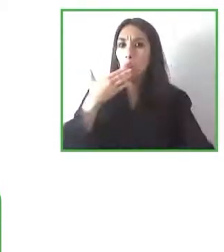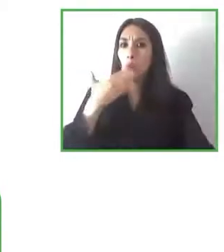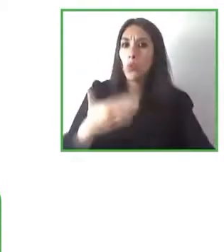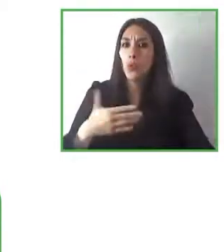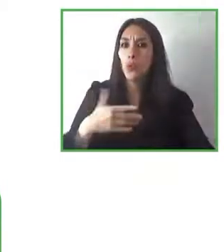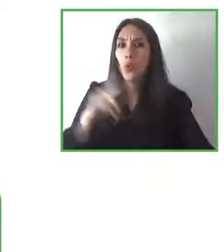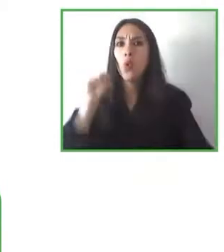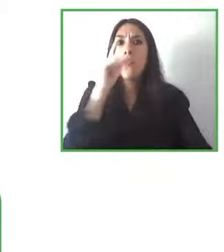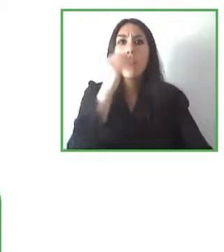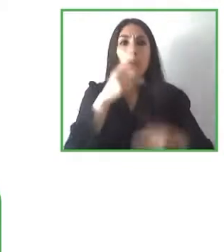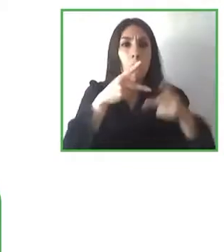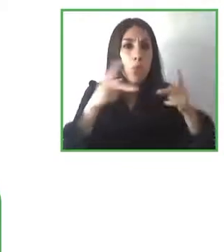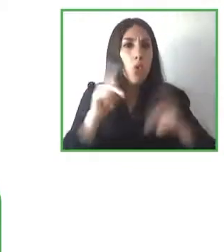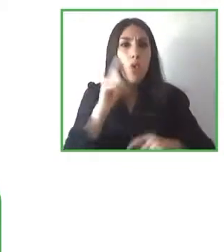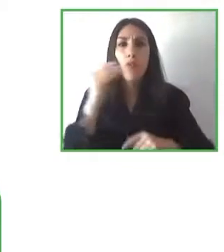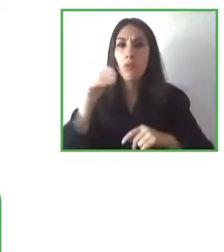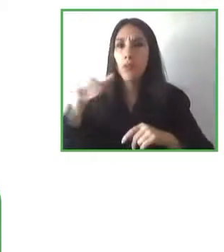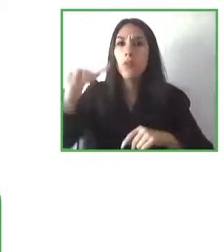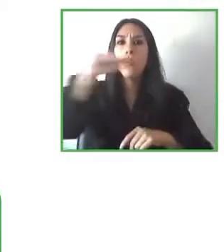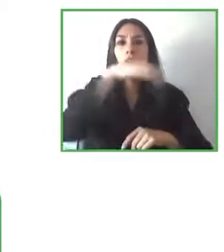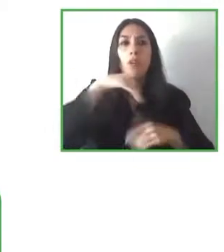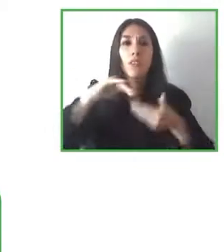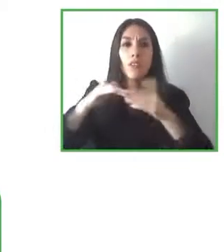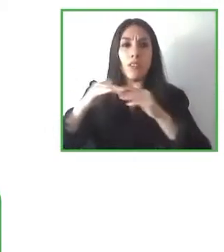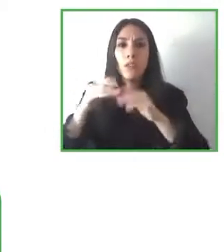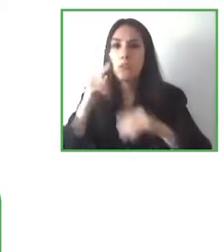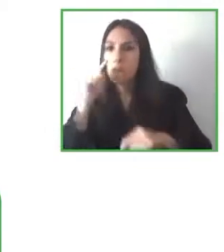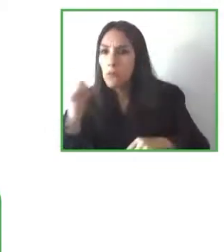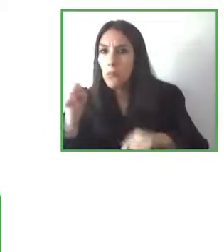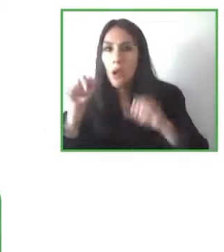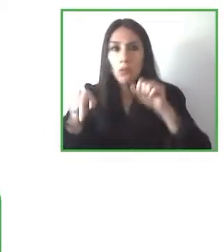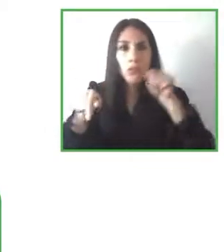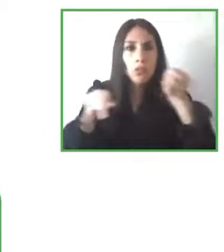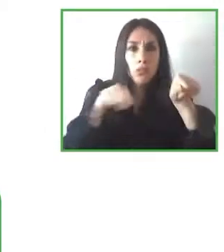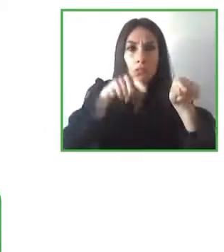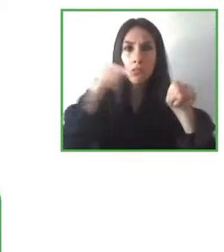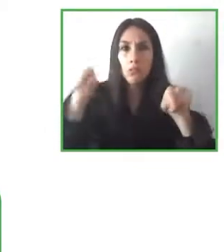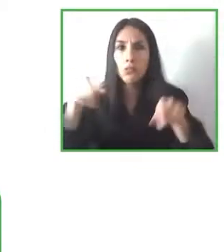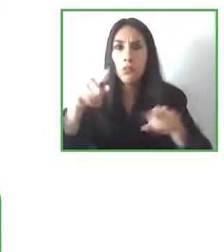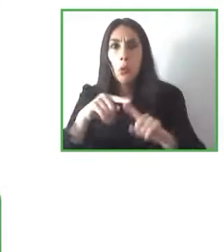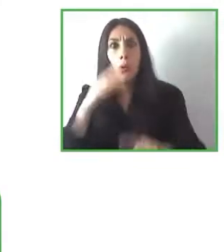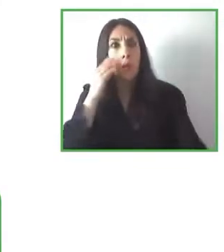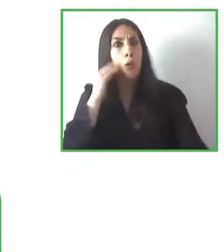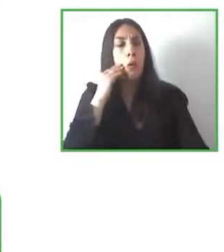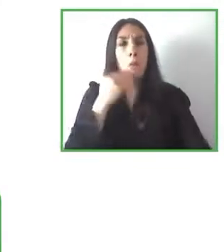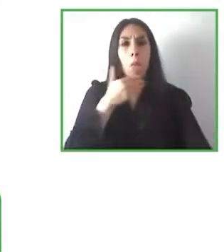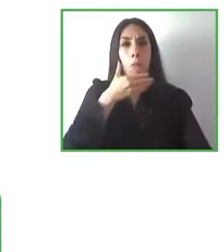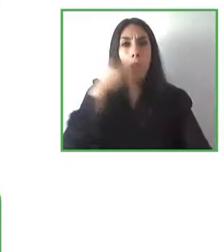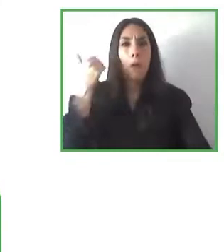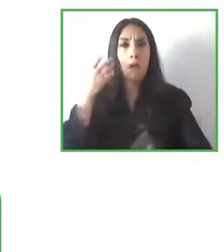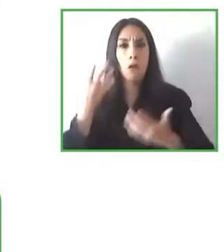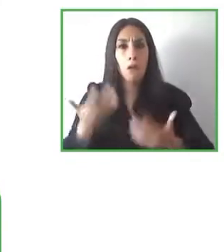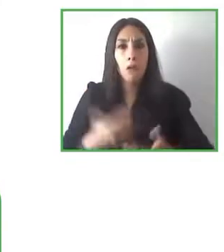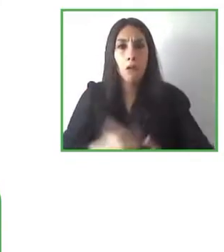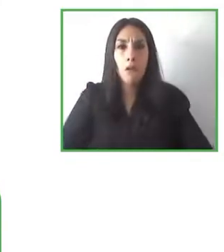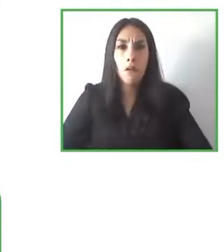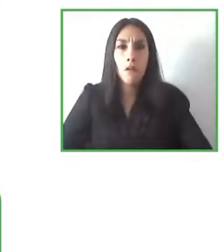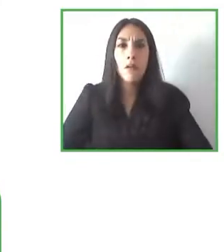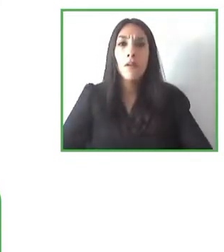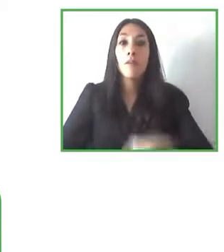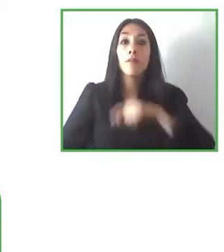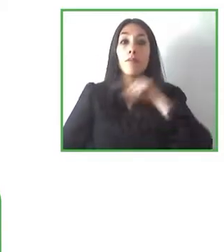esa experiencia de Usuar bueno pues muchas gracias realmente a los tres por las respuestas a estas preguntas